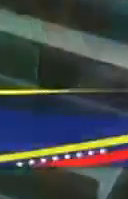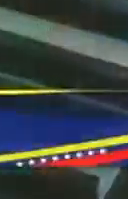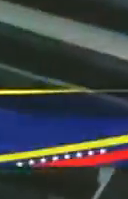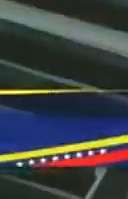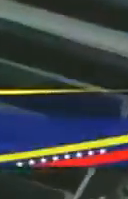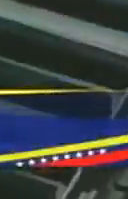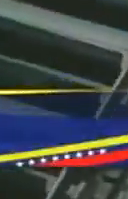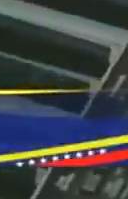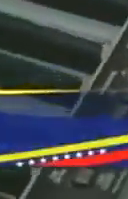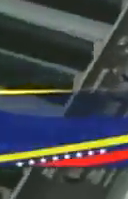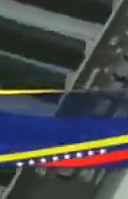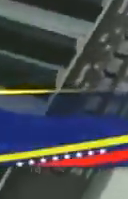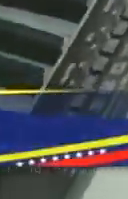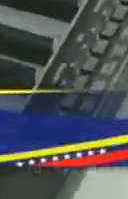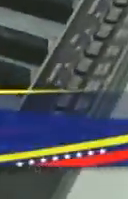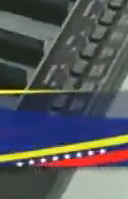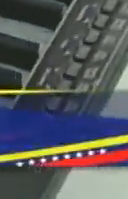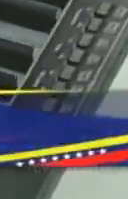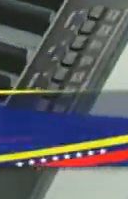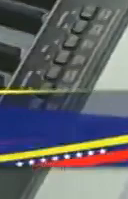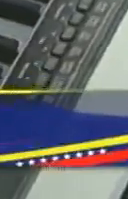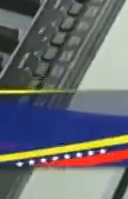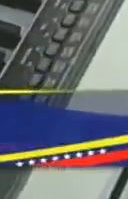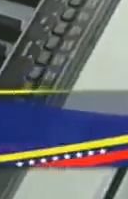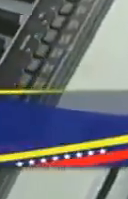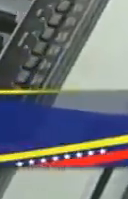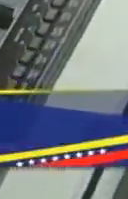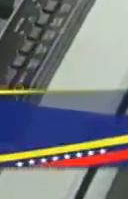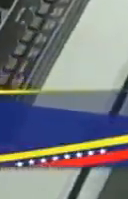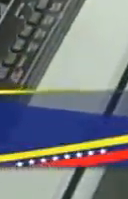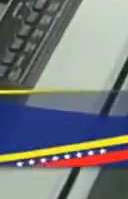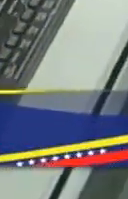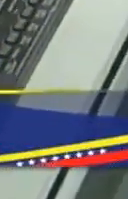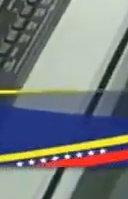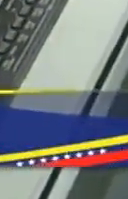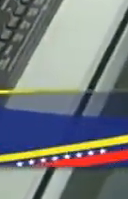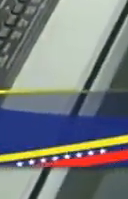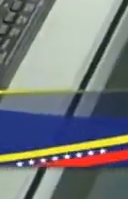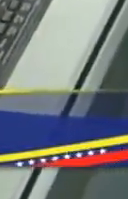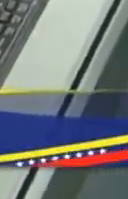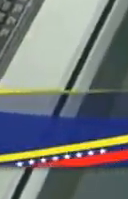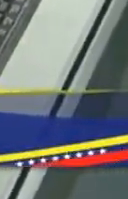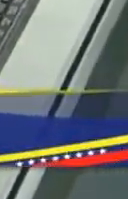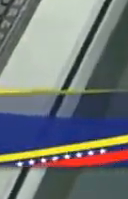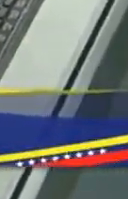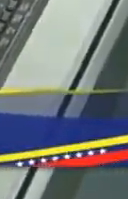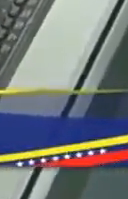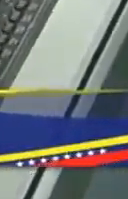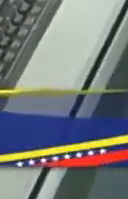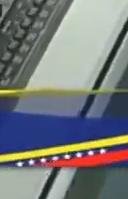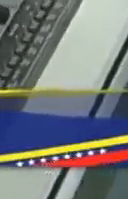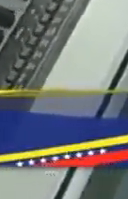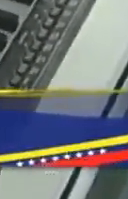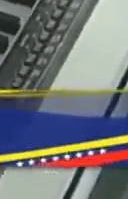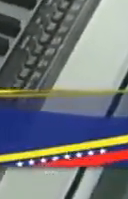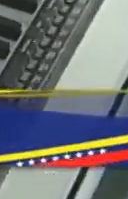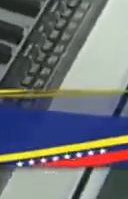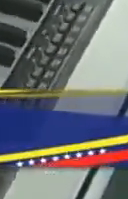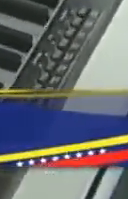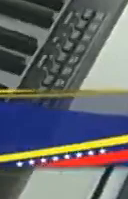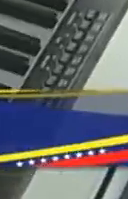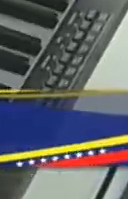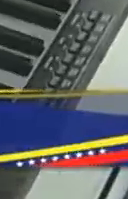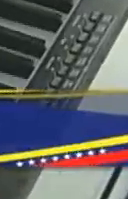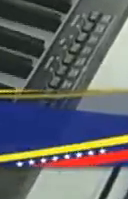base ya han sido renovadas, pero también ha llamado al poder popular a organizarse y a iniciar todo un proceso democrático para